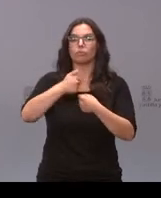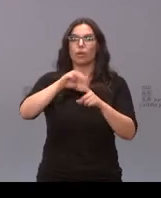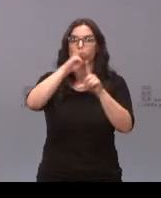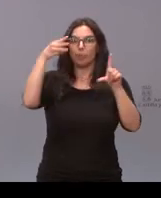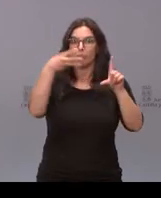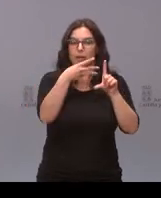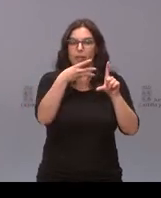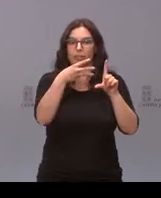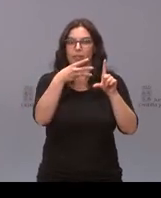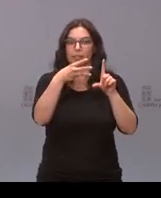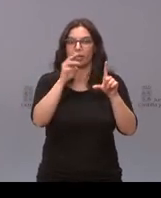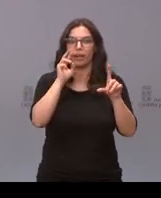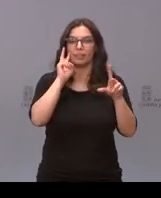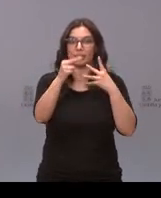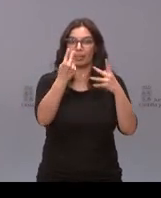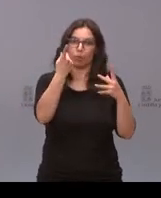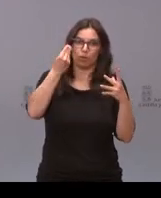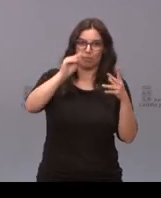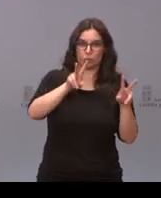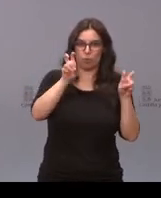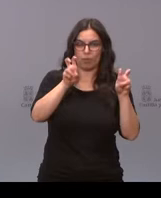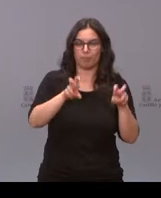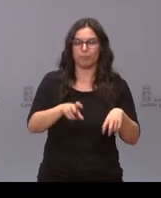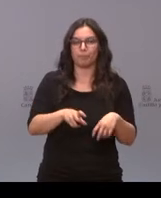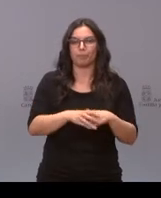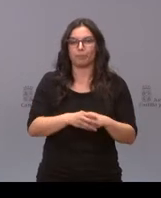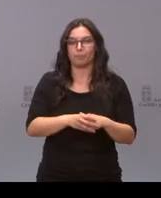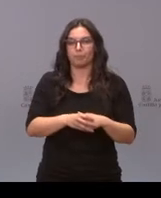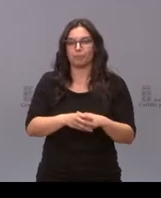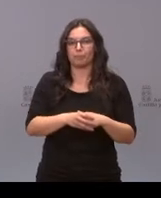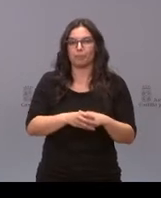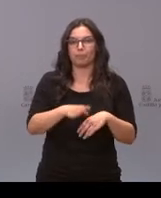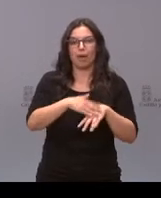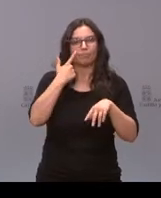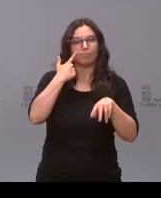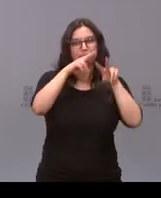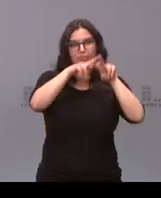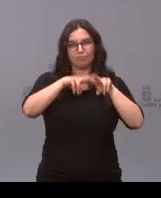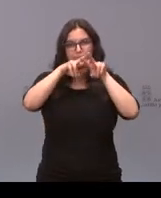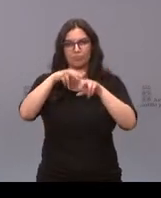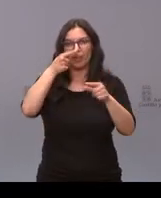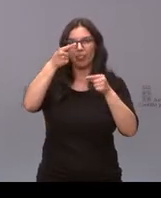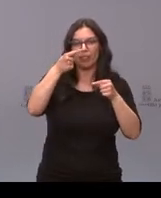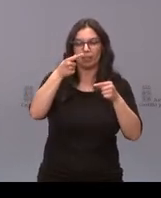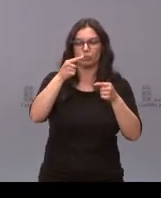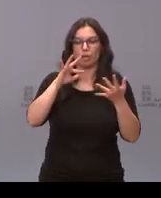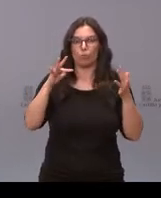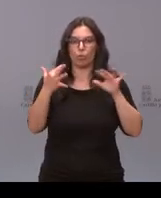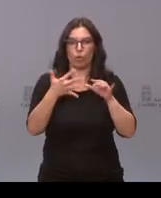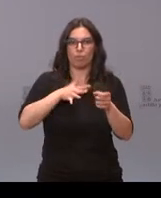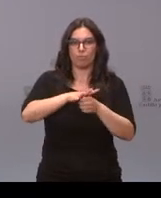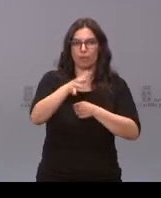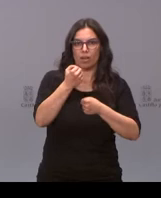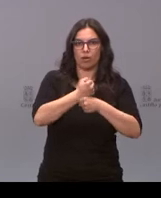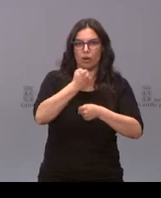en transparencia para analizar los datos y la evaluación del mercado laboral